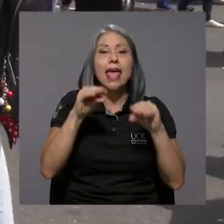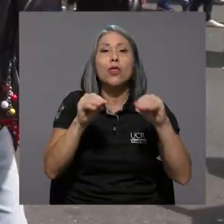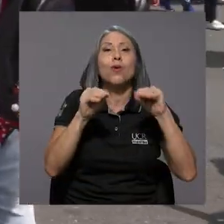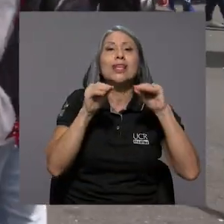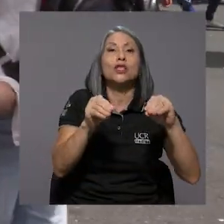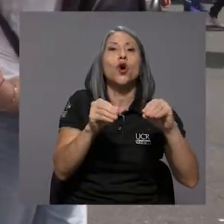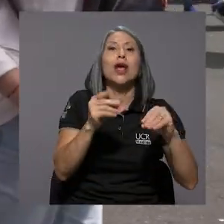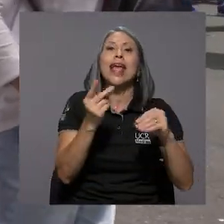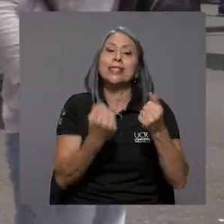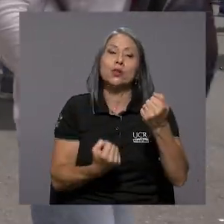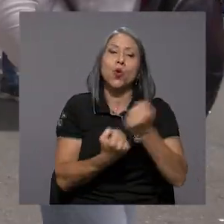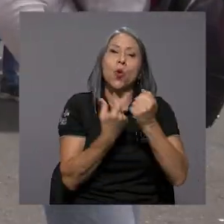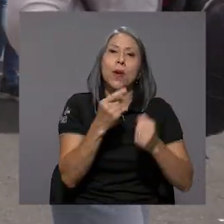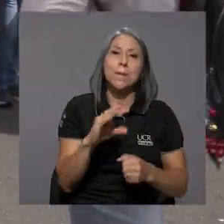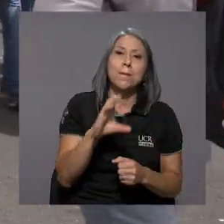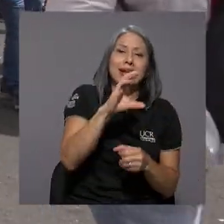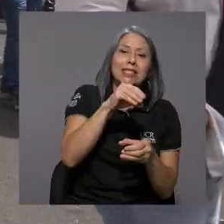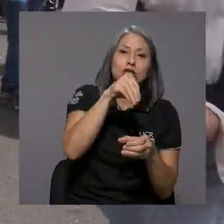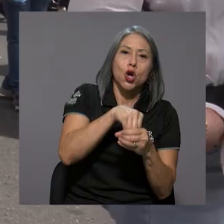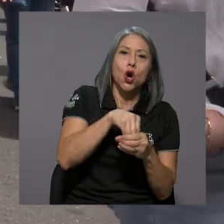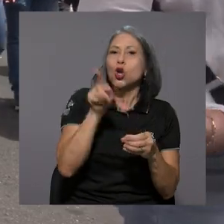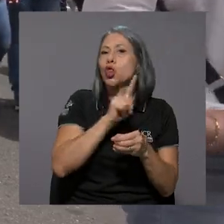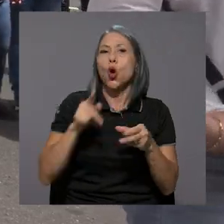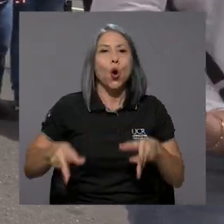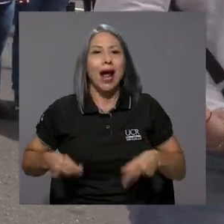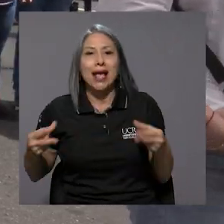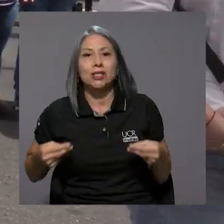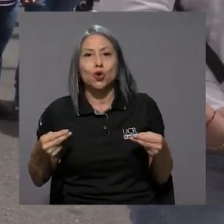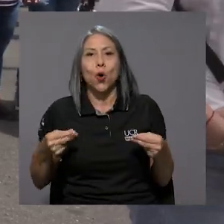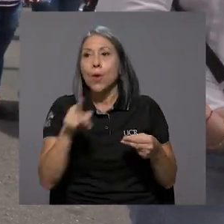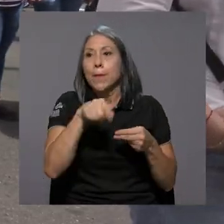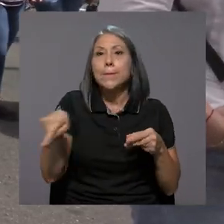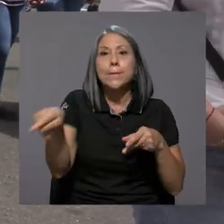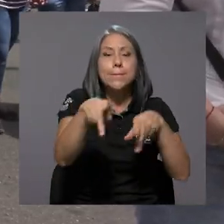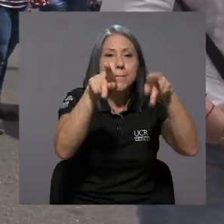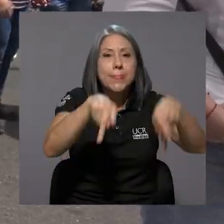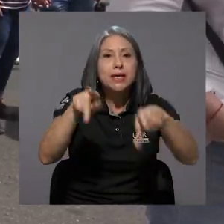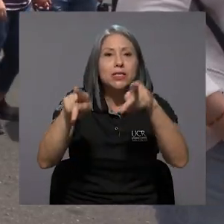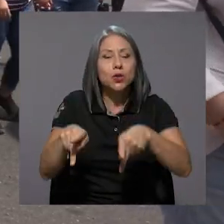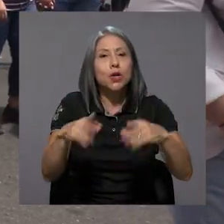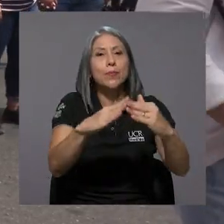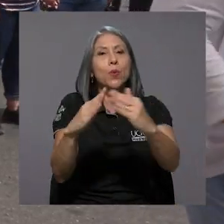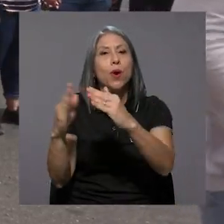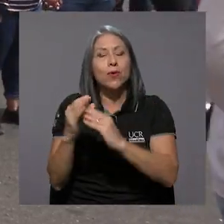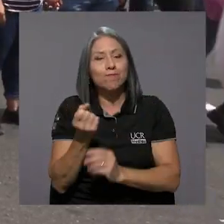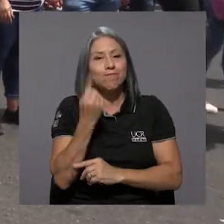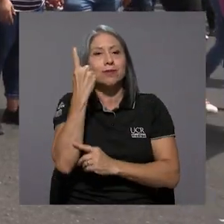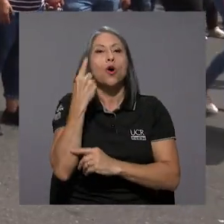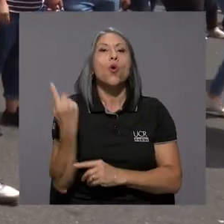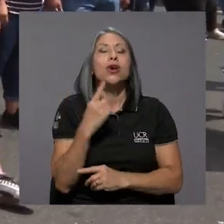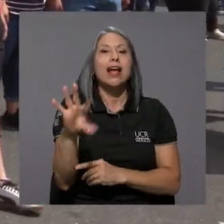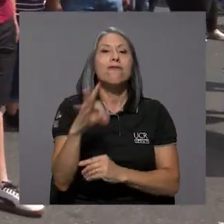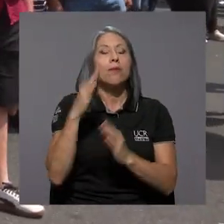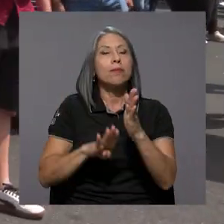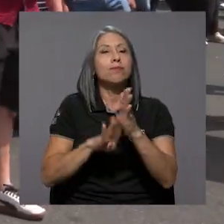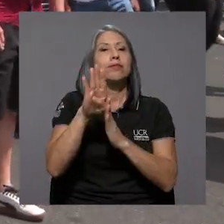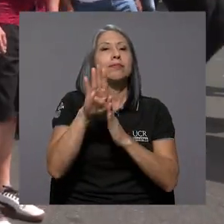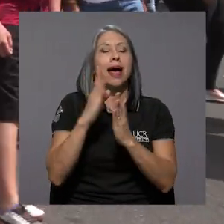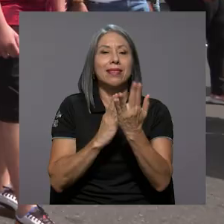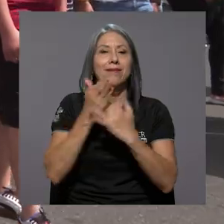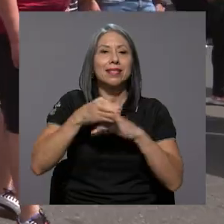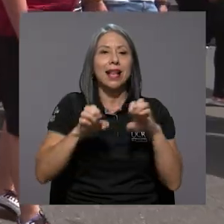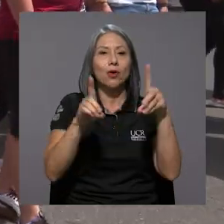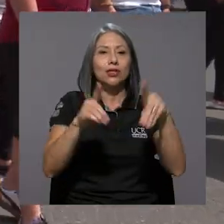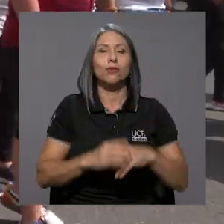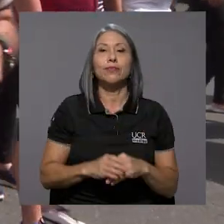la educación es una inversión y no un gasto, de un pueblo que tiene claro que la única manera de salir adelante es